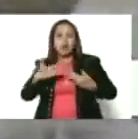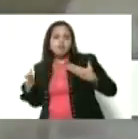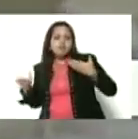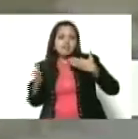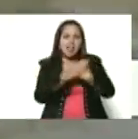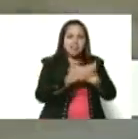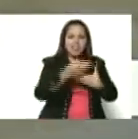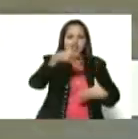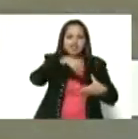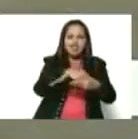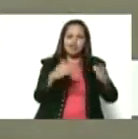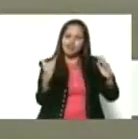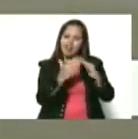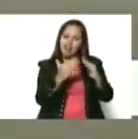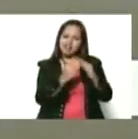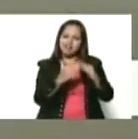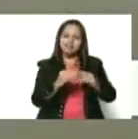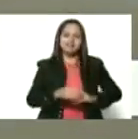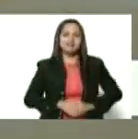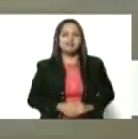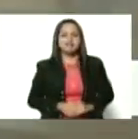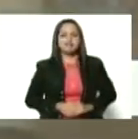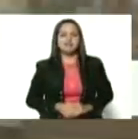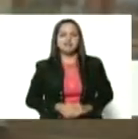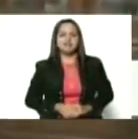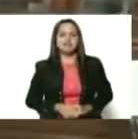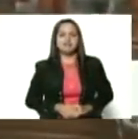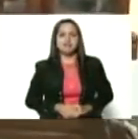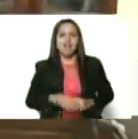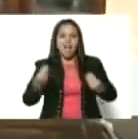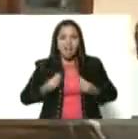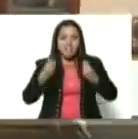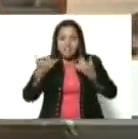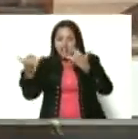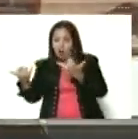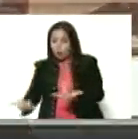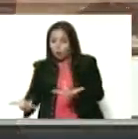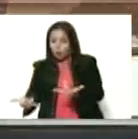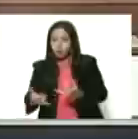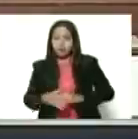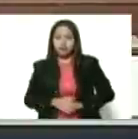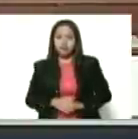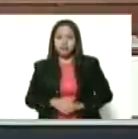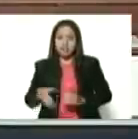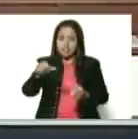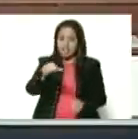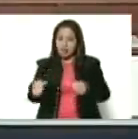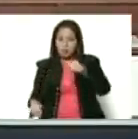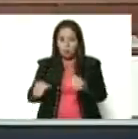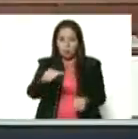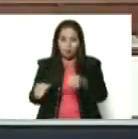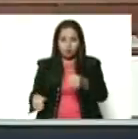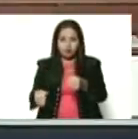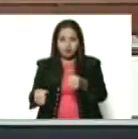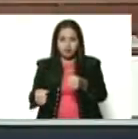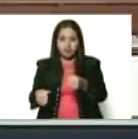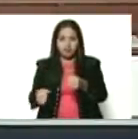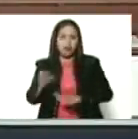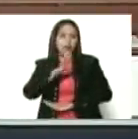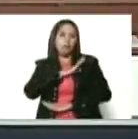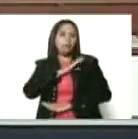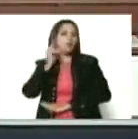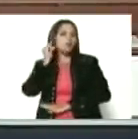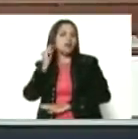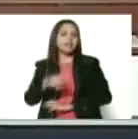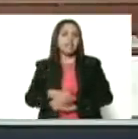dentro de las puertas de la casa. La vida actual, la del automóvil conducido por su dueña, la